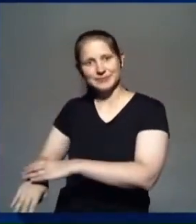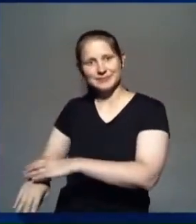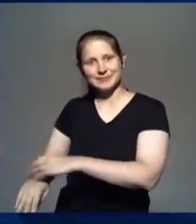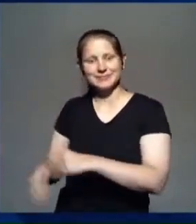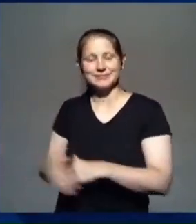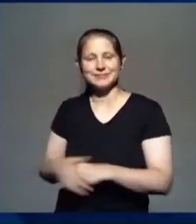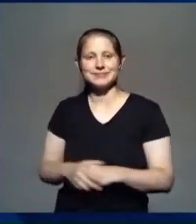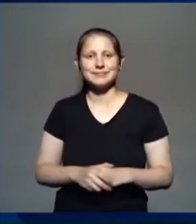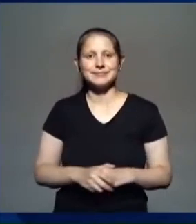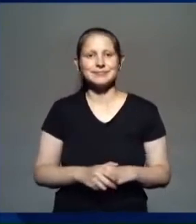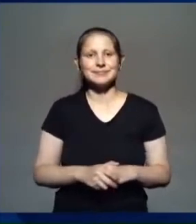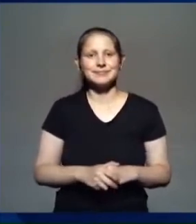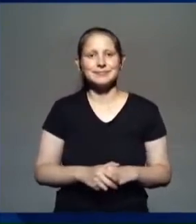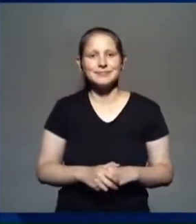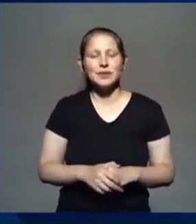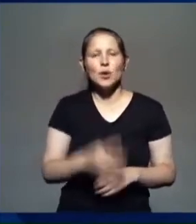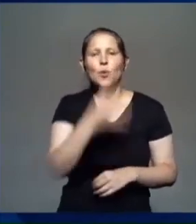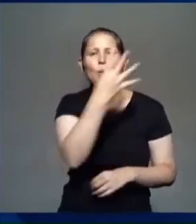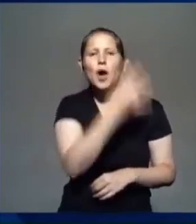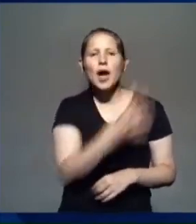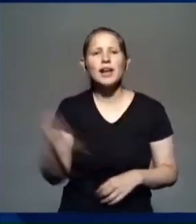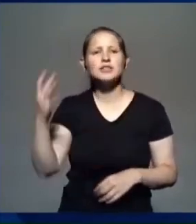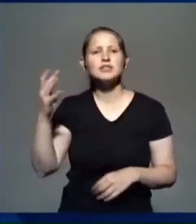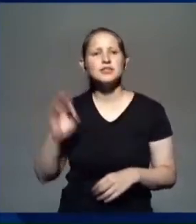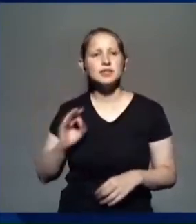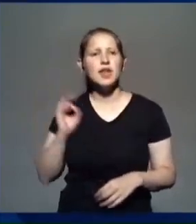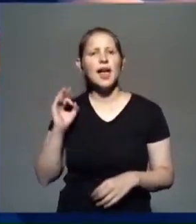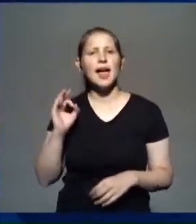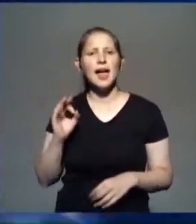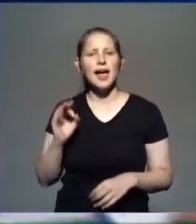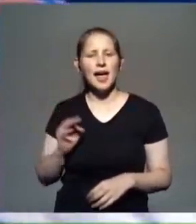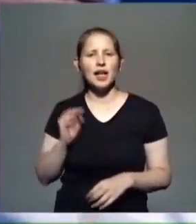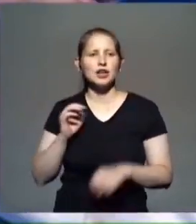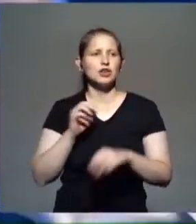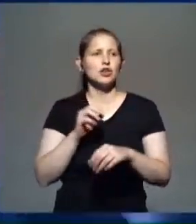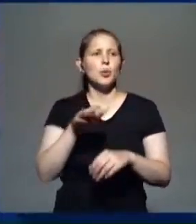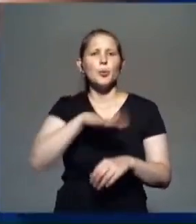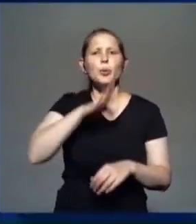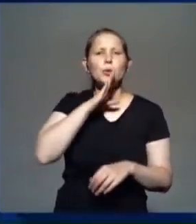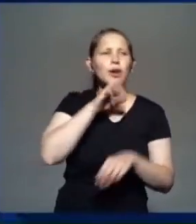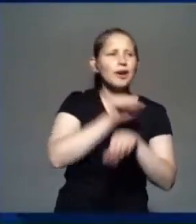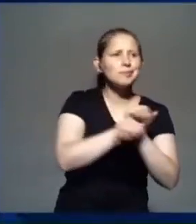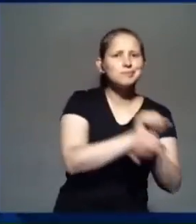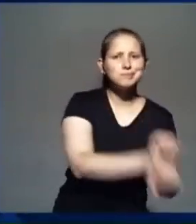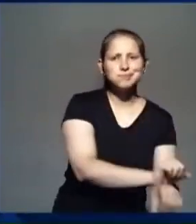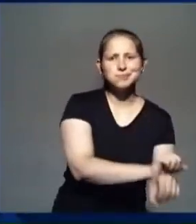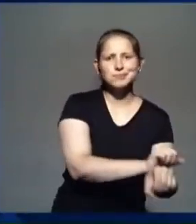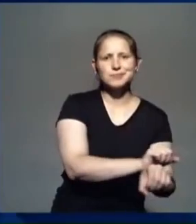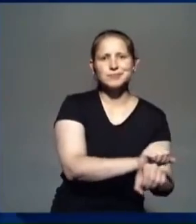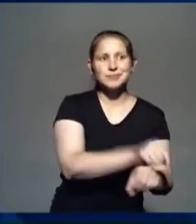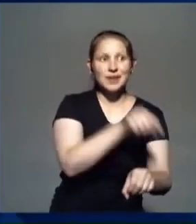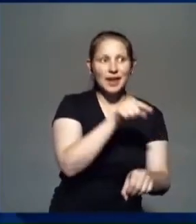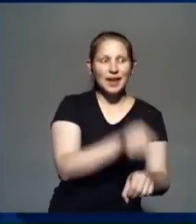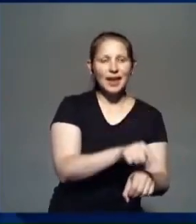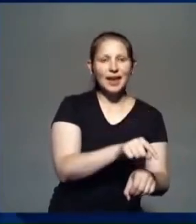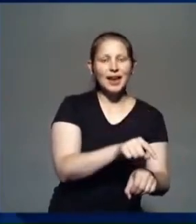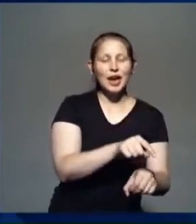Pasaron 400 años de esclavitud. Y ahí los huesos son